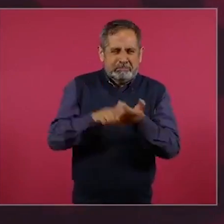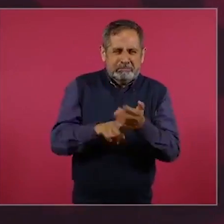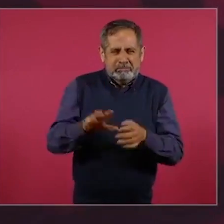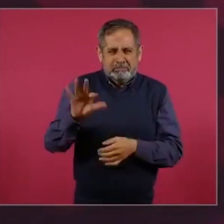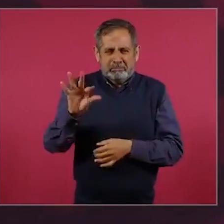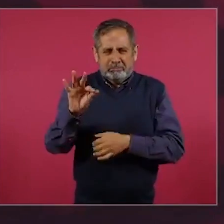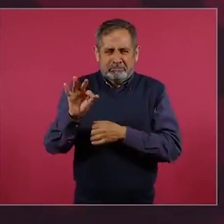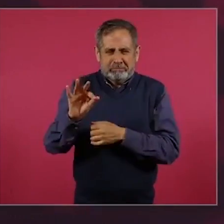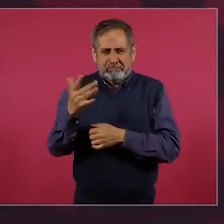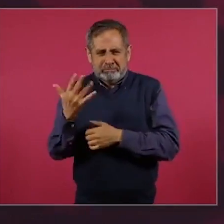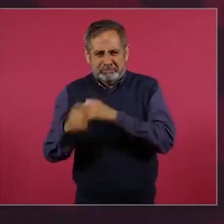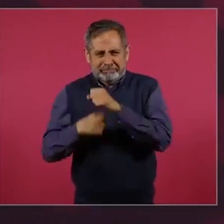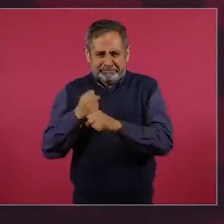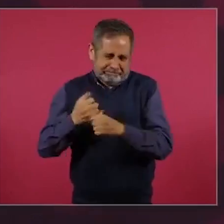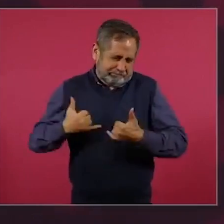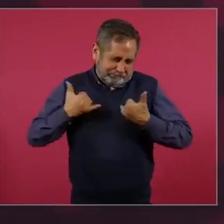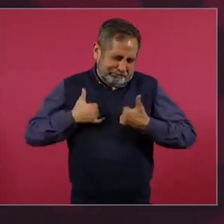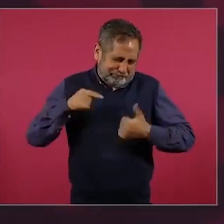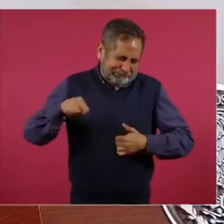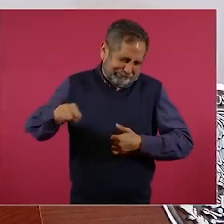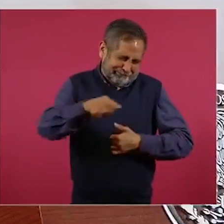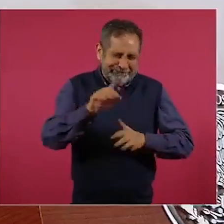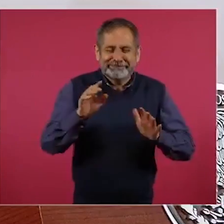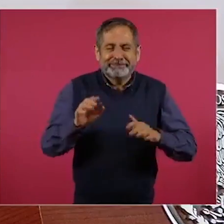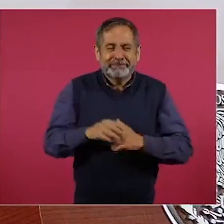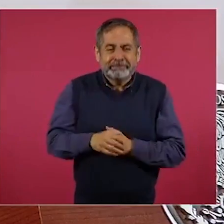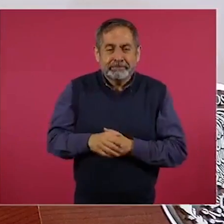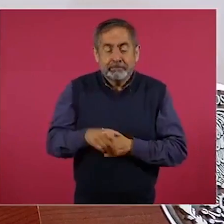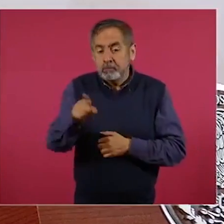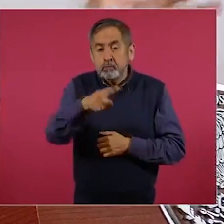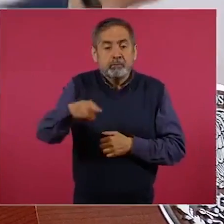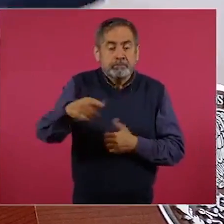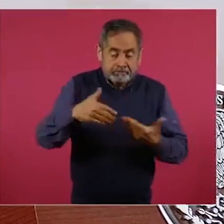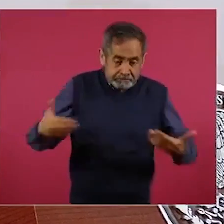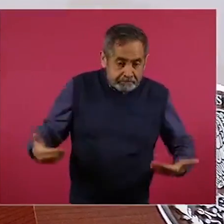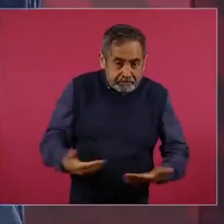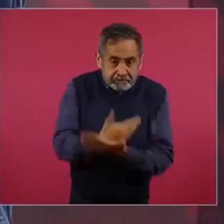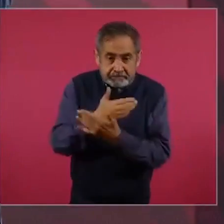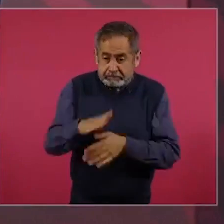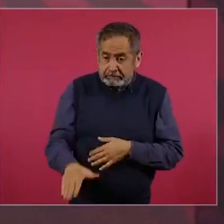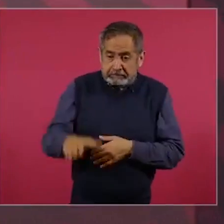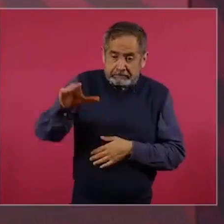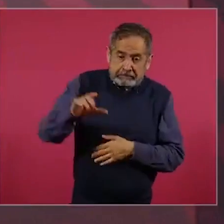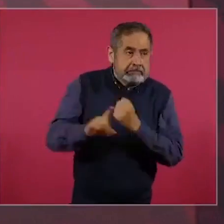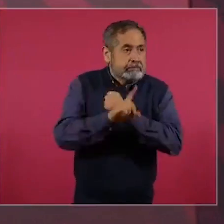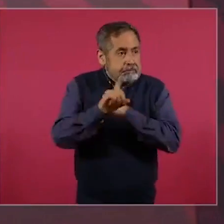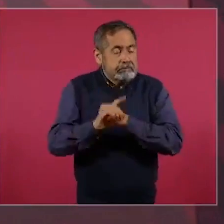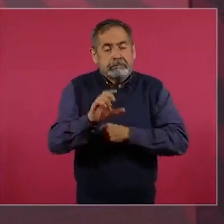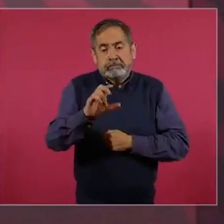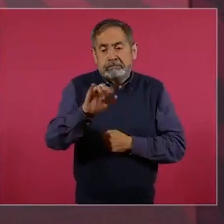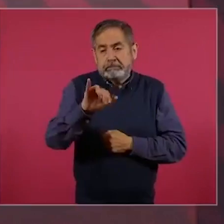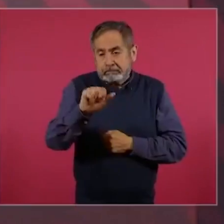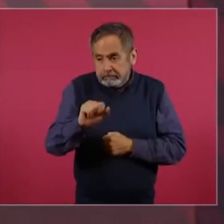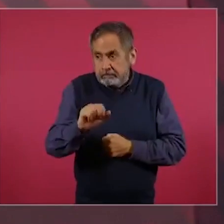40, 50 años, desde que nacieron fue crisis, crisis, crisis, crisis.